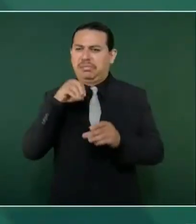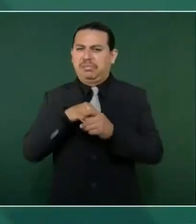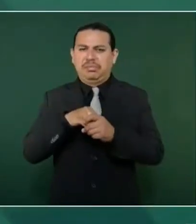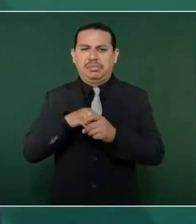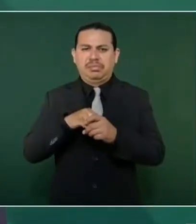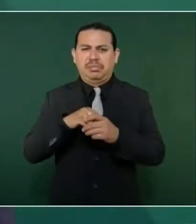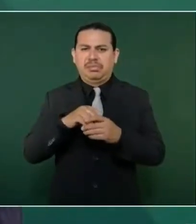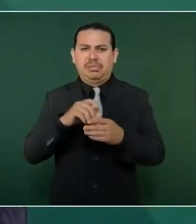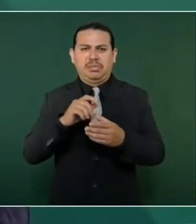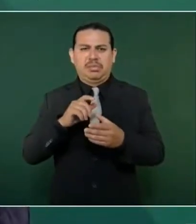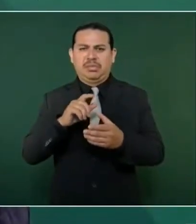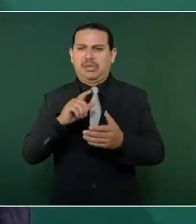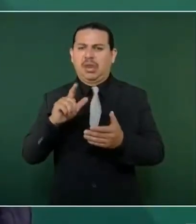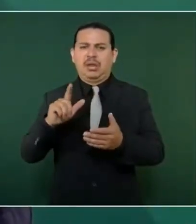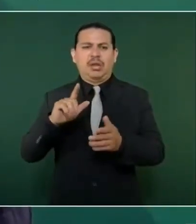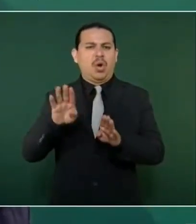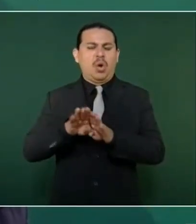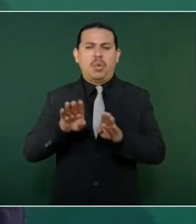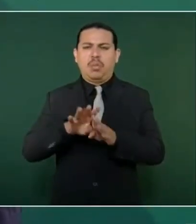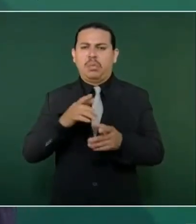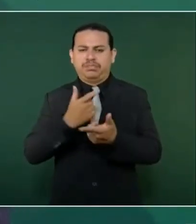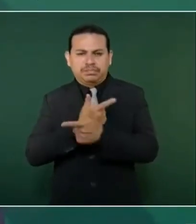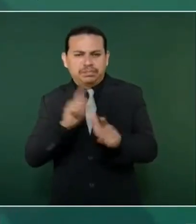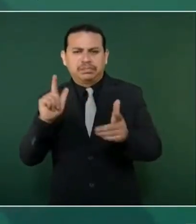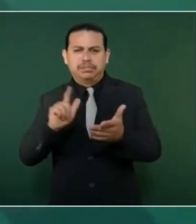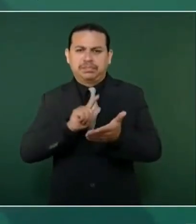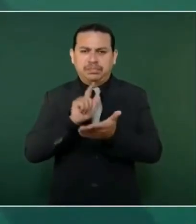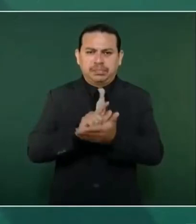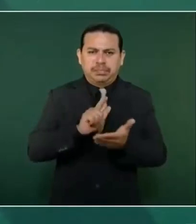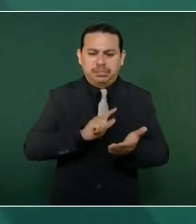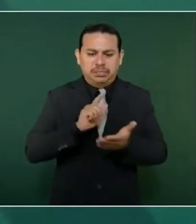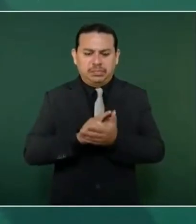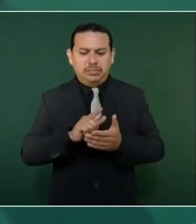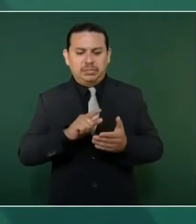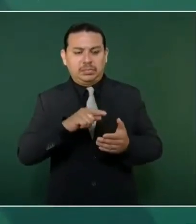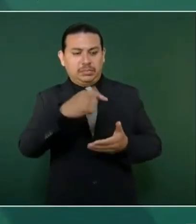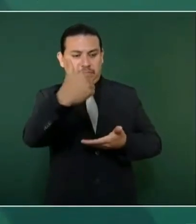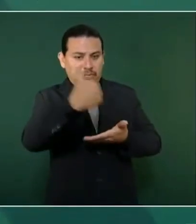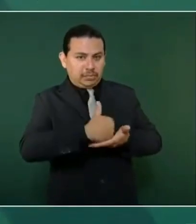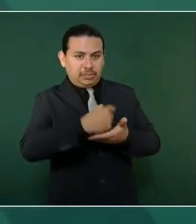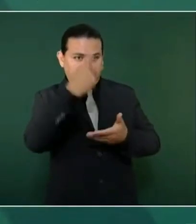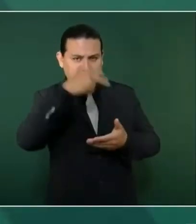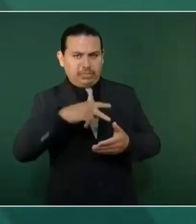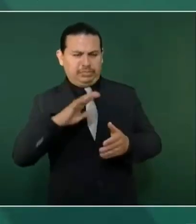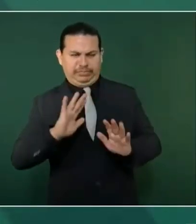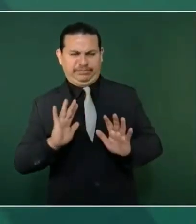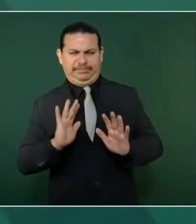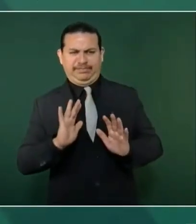y se opuso a la invasión estadounidense a México.